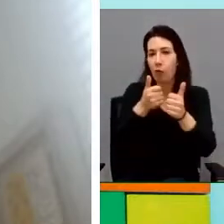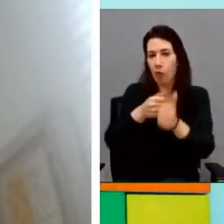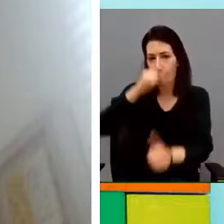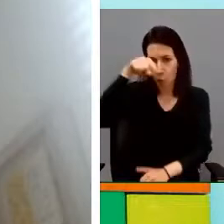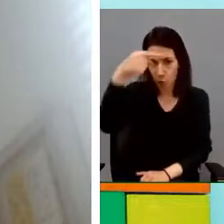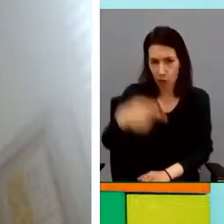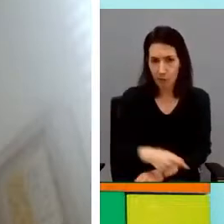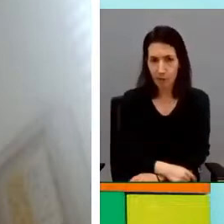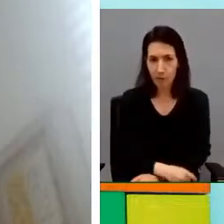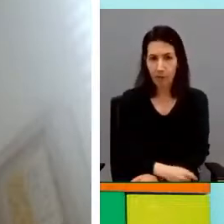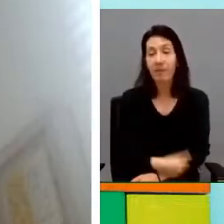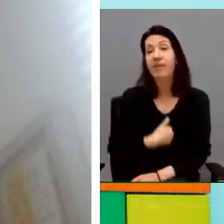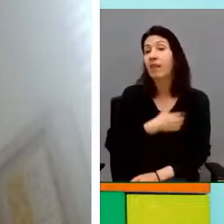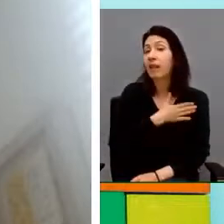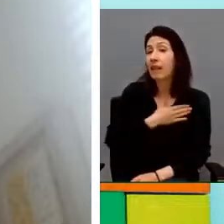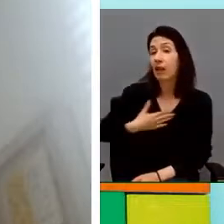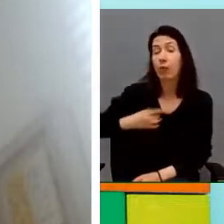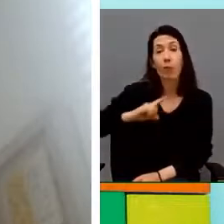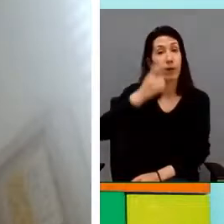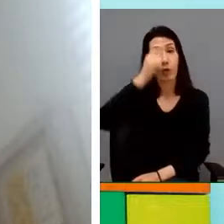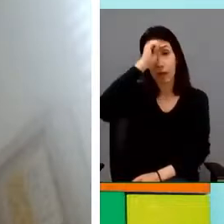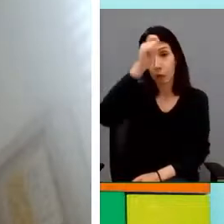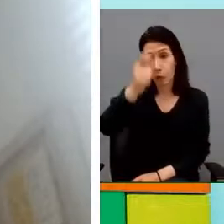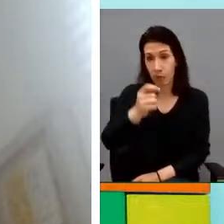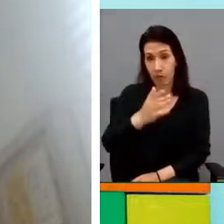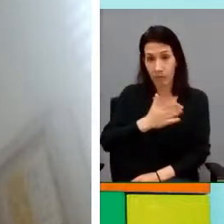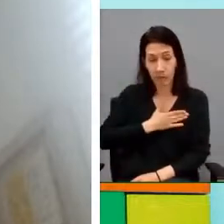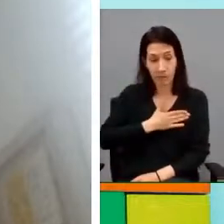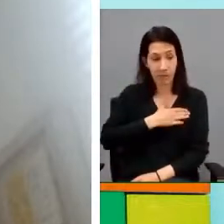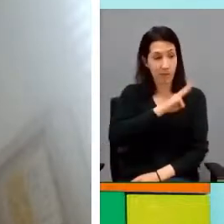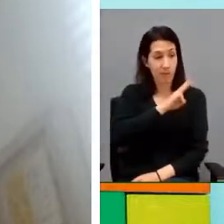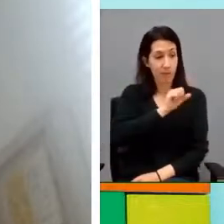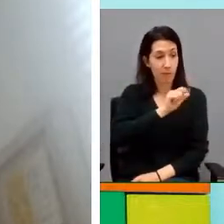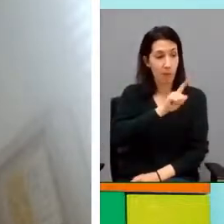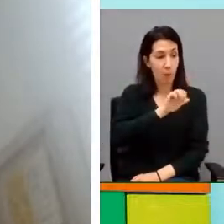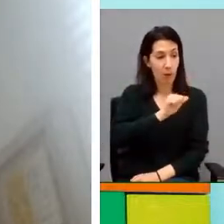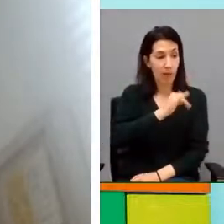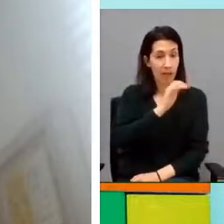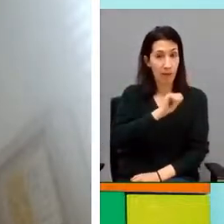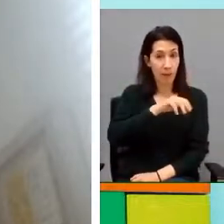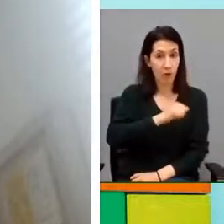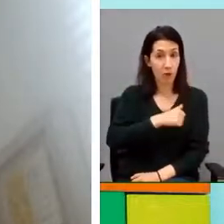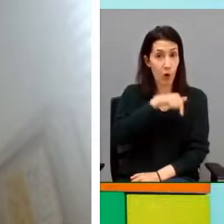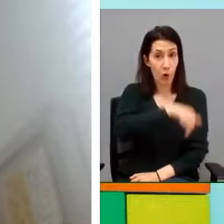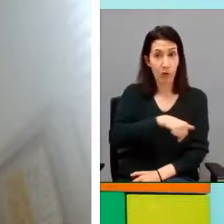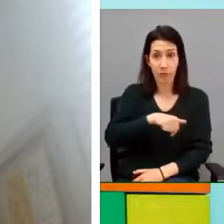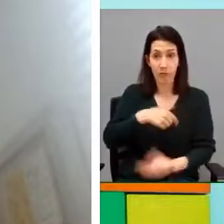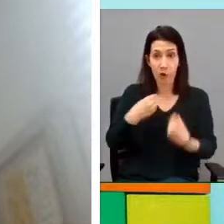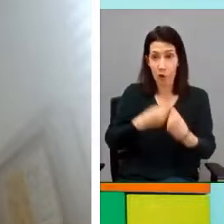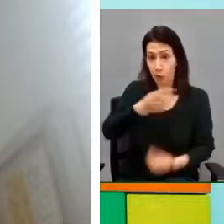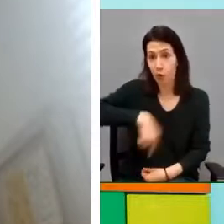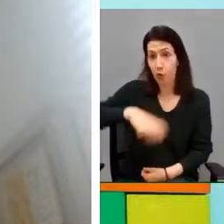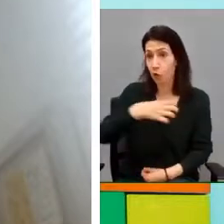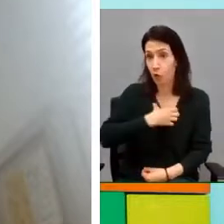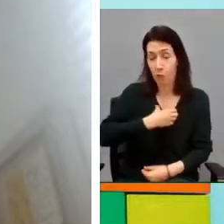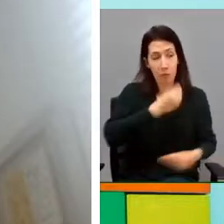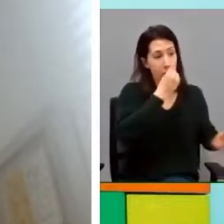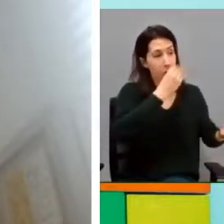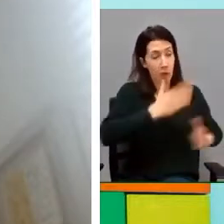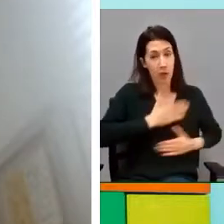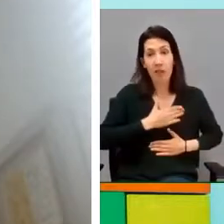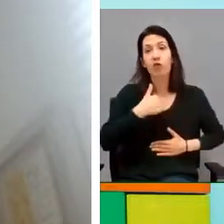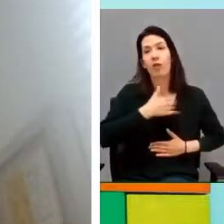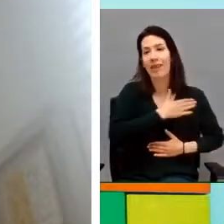Bueno, quiero ante todo saludar de parte de Paula Gimeno, que no puede estar hoy con todos ustedes y la voy a...